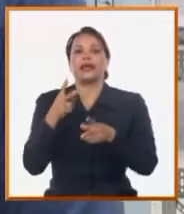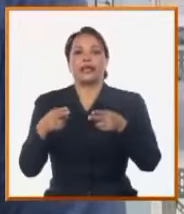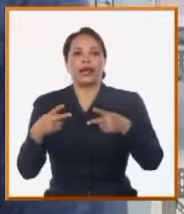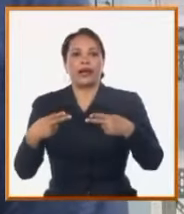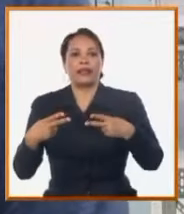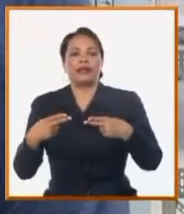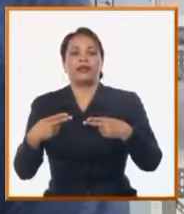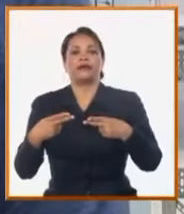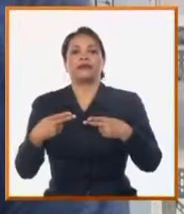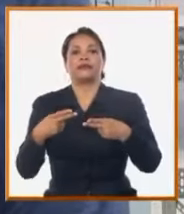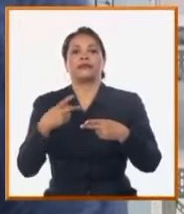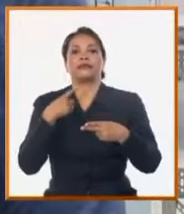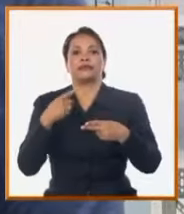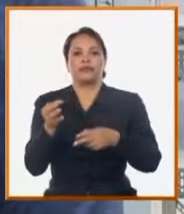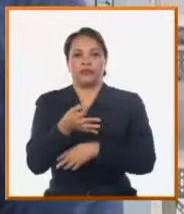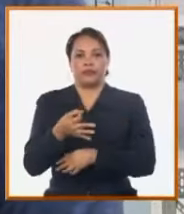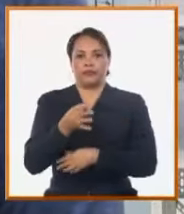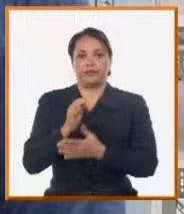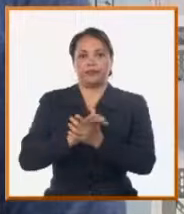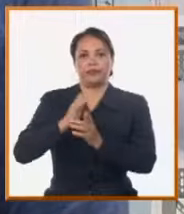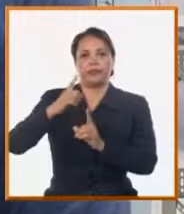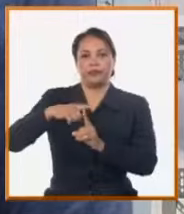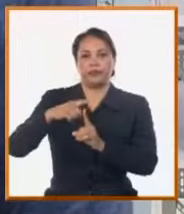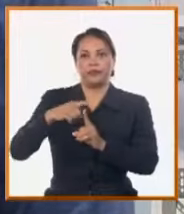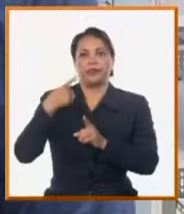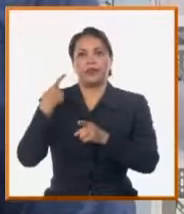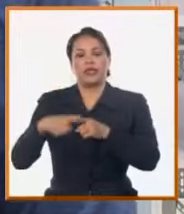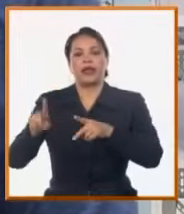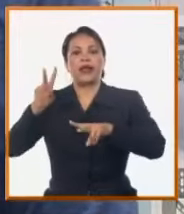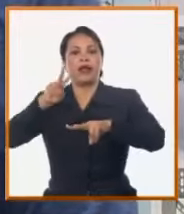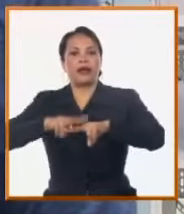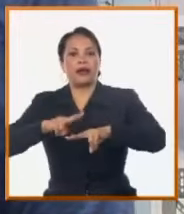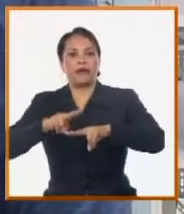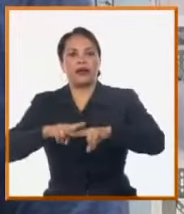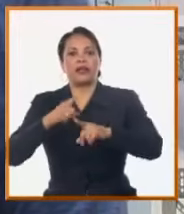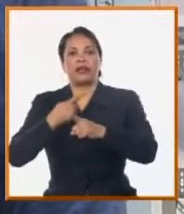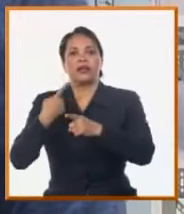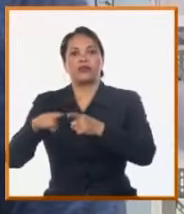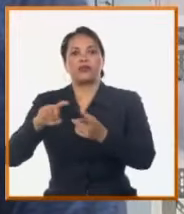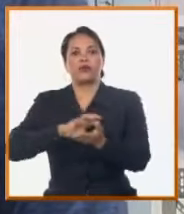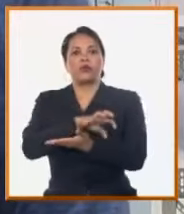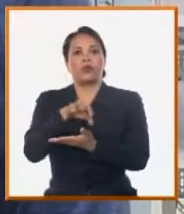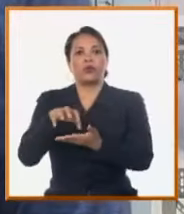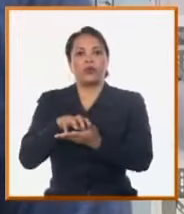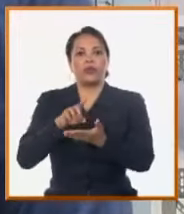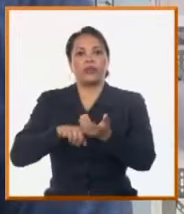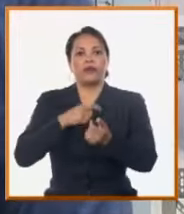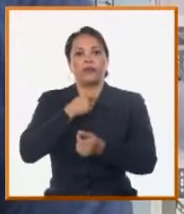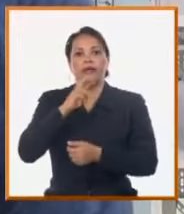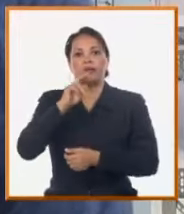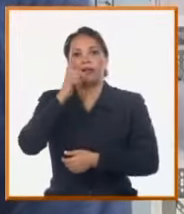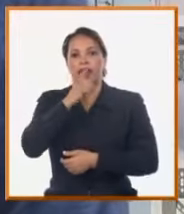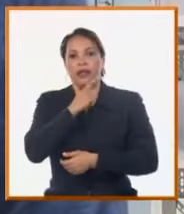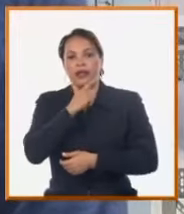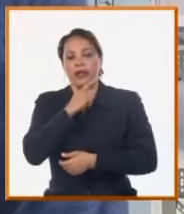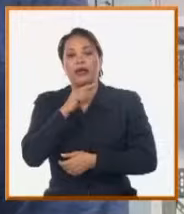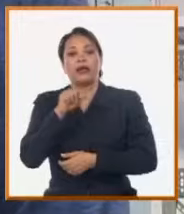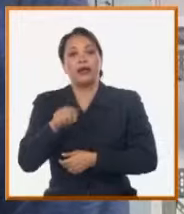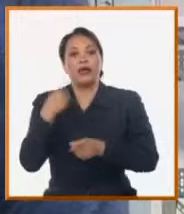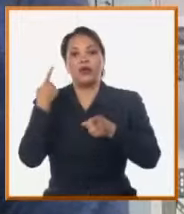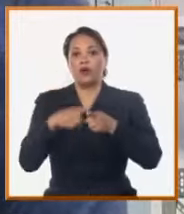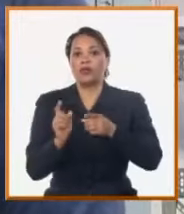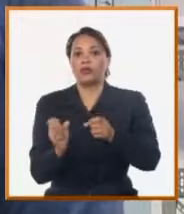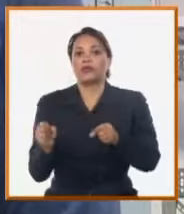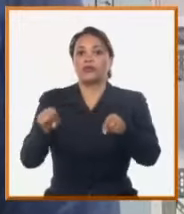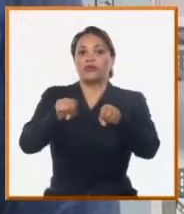en La Habana, estación de bombeo de Perla y Pastora y estamos trabajando en el montaje de una bomba que